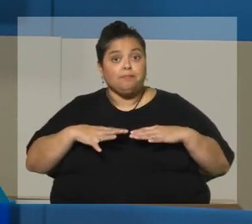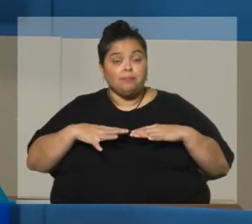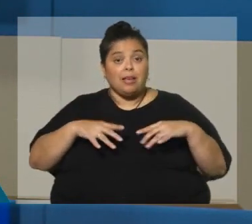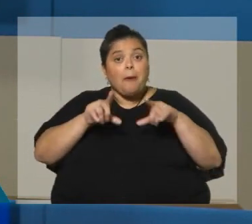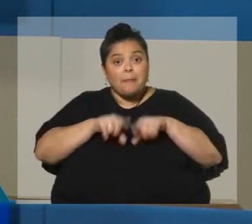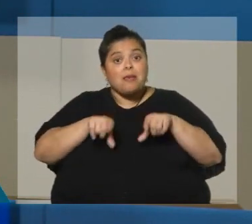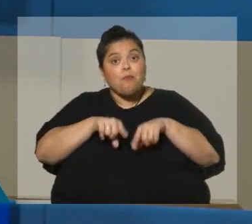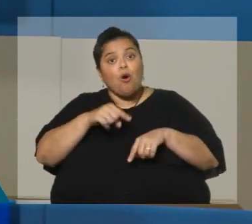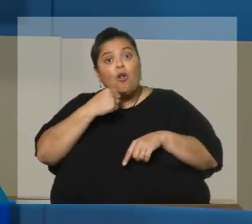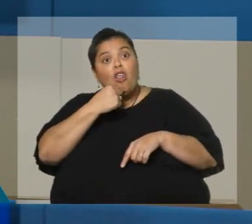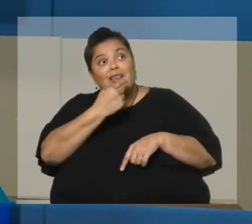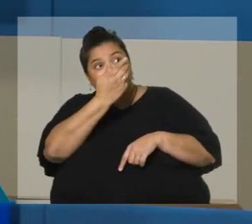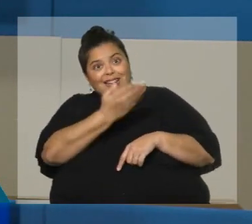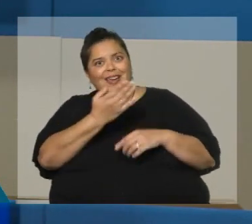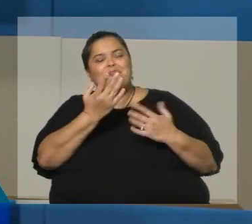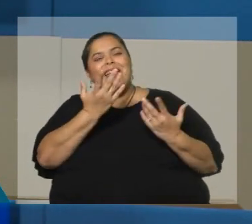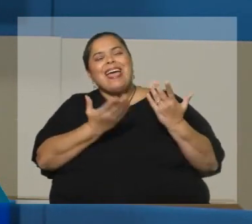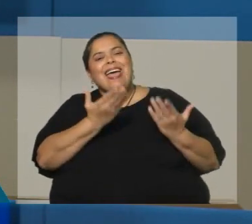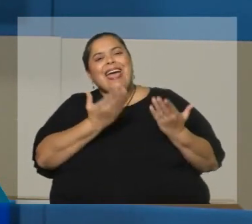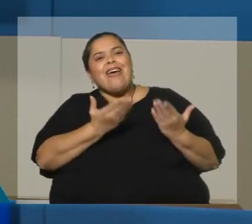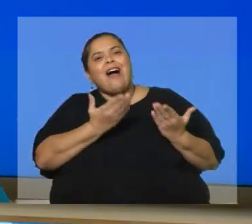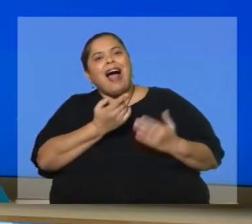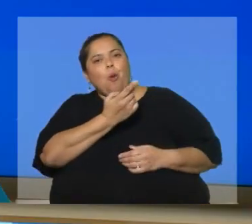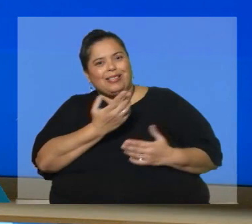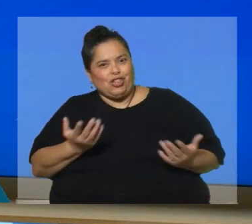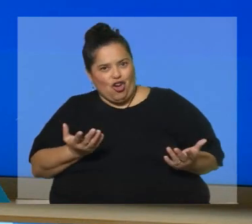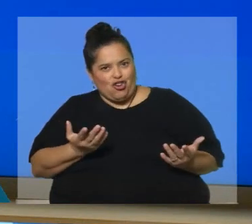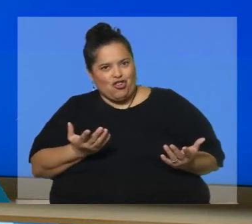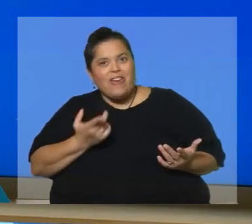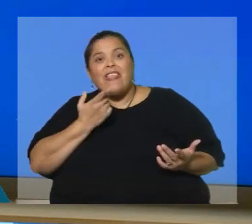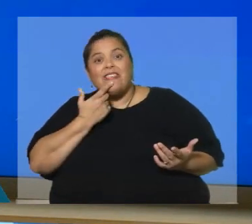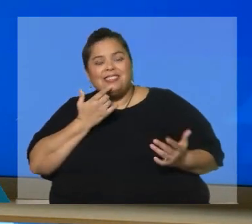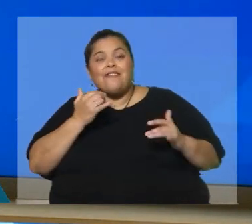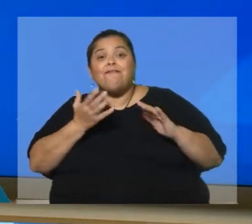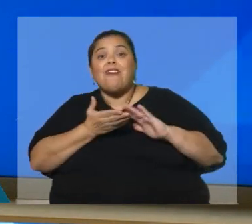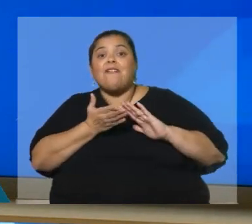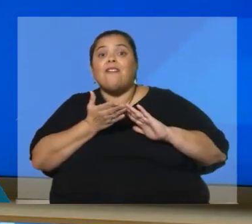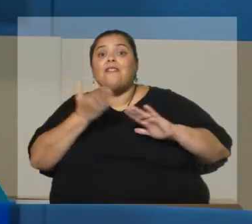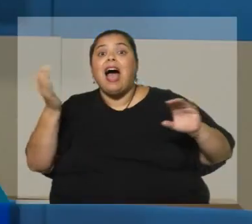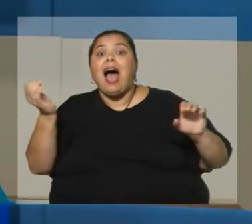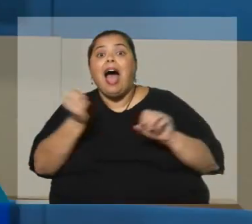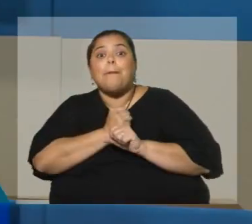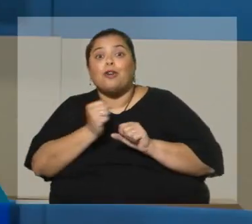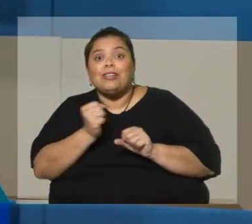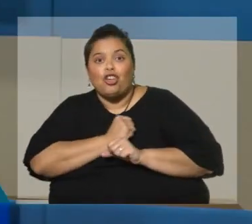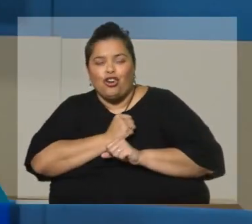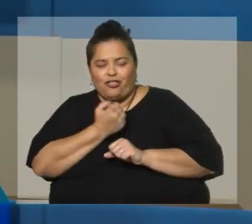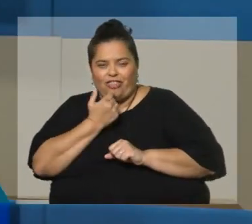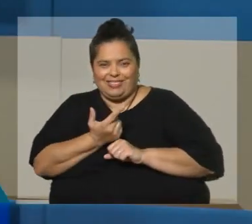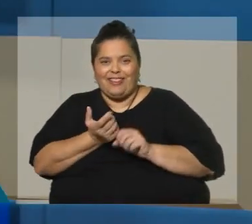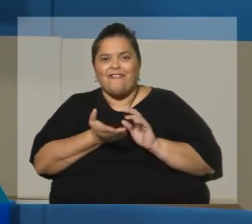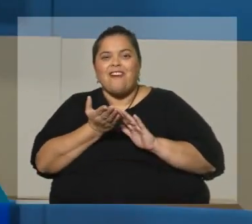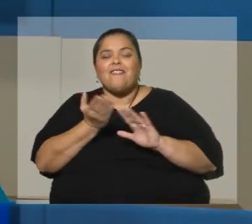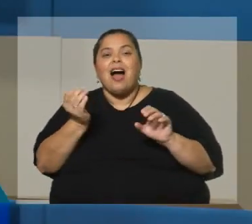Poor's para mejorar es la inminente aprobación de Yo le a decir, todavía no había sido aprobada en el Parlamento. Todavía, pero la inminente aprobación. Bien.